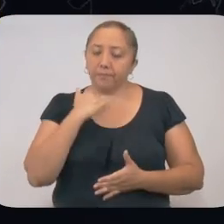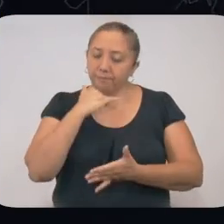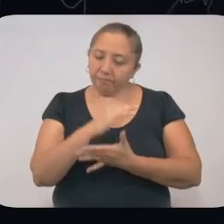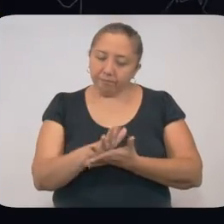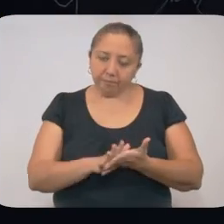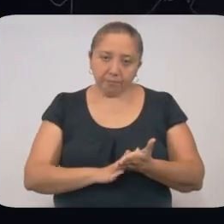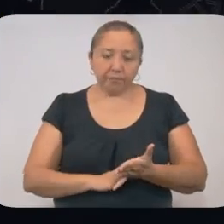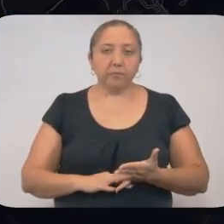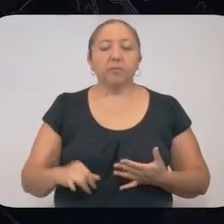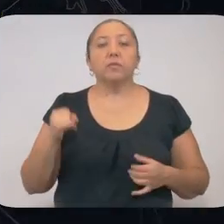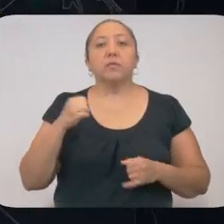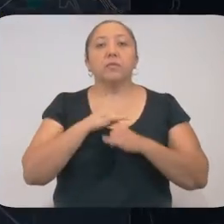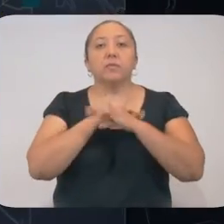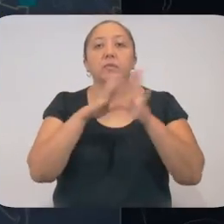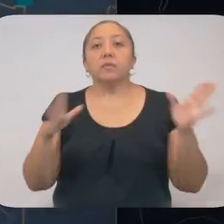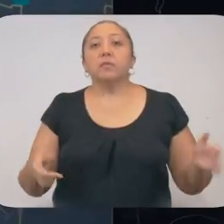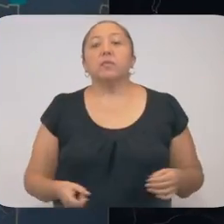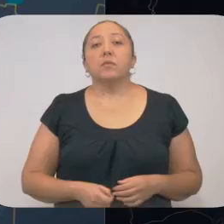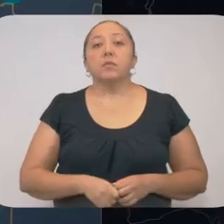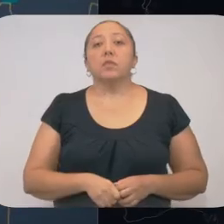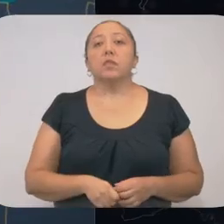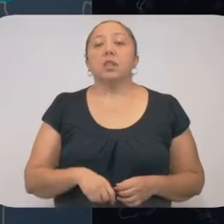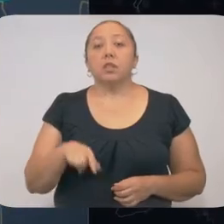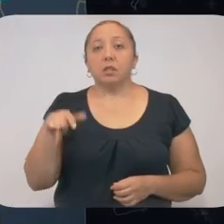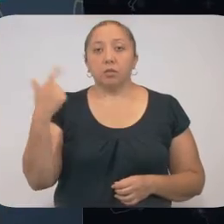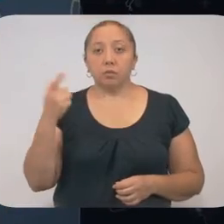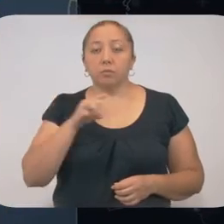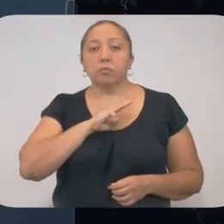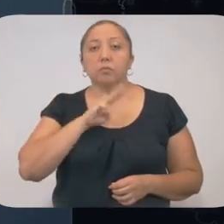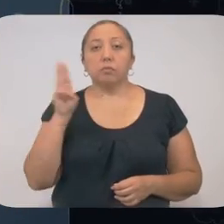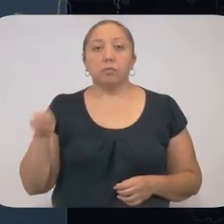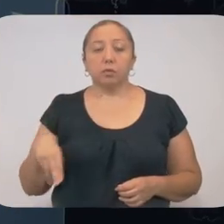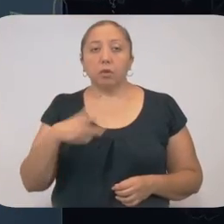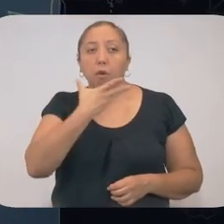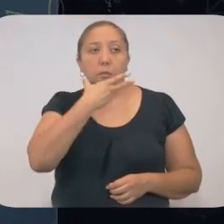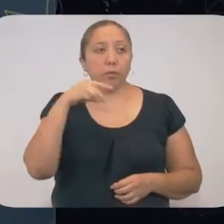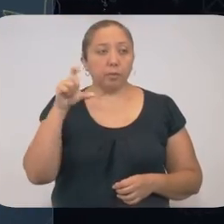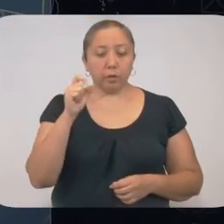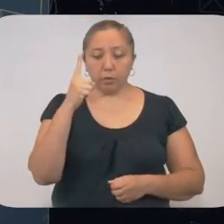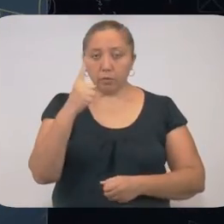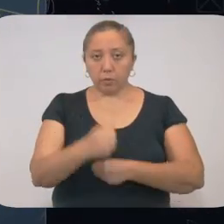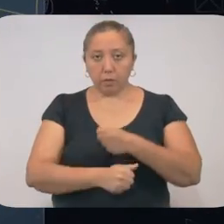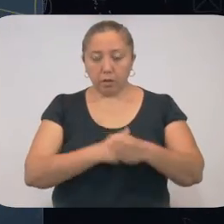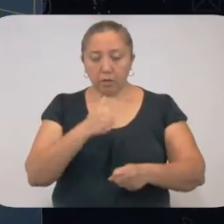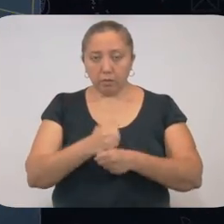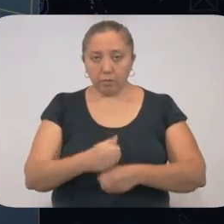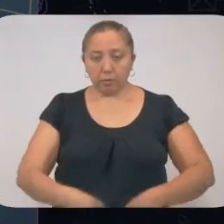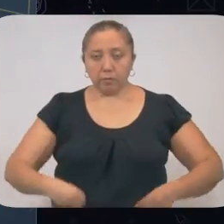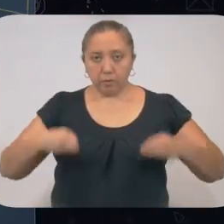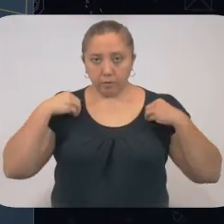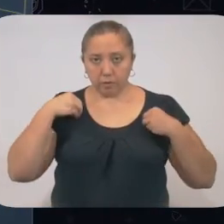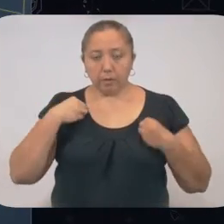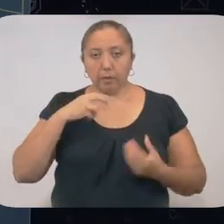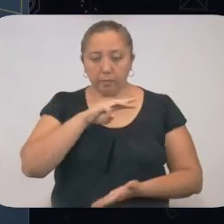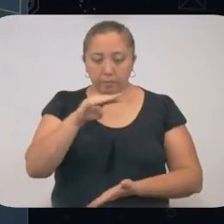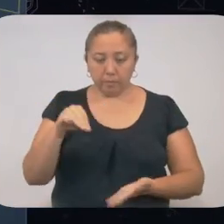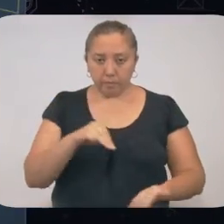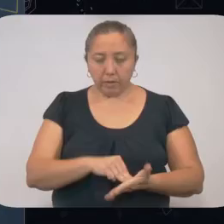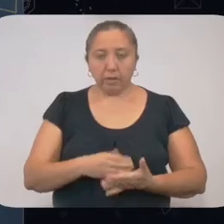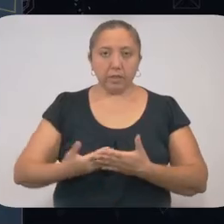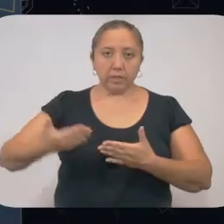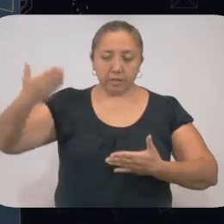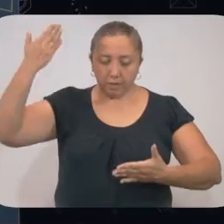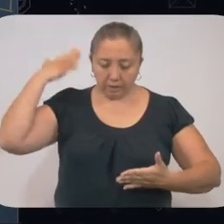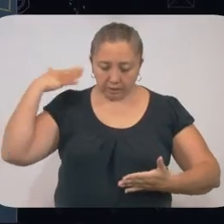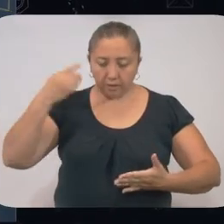Lamentablemente, en este parte médico informamos de 12 fallecimientos. Hombre de 21 años de edad, originario y residente de Mérida, con